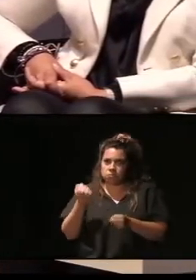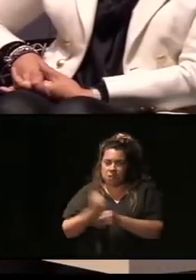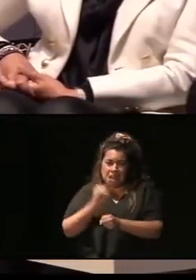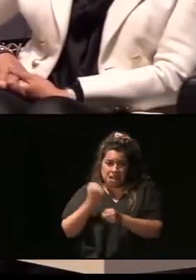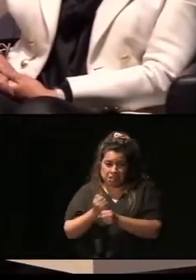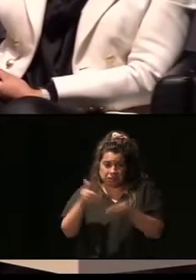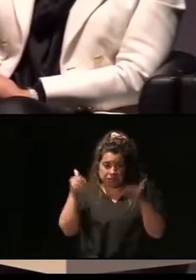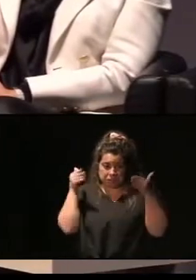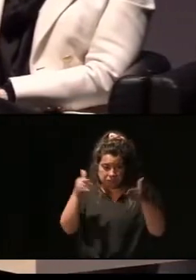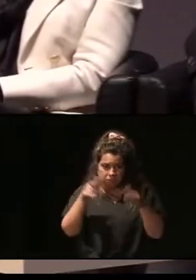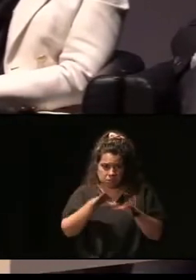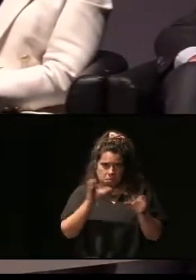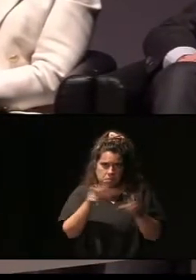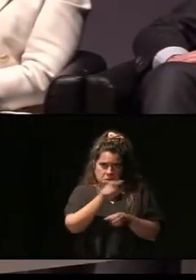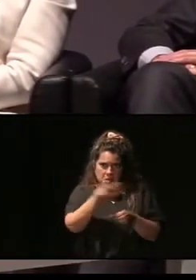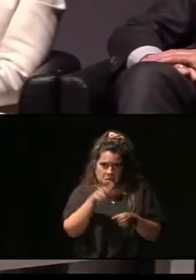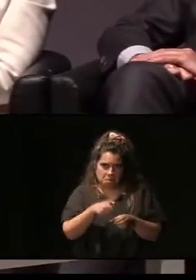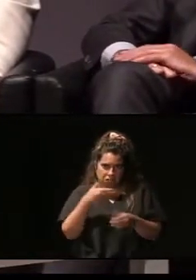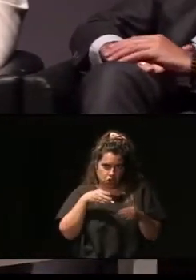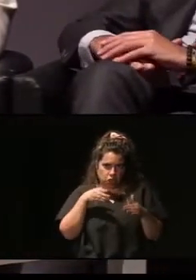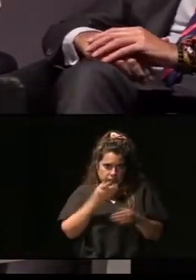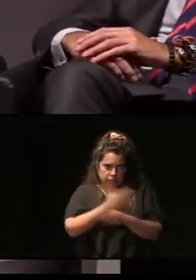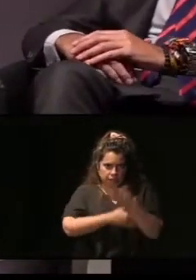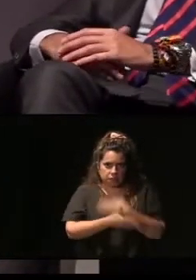lo necesitan. Yo creo que se merecen un aplauso, ¿no creen?